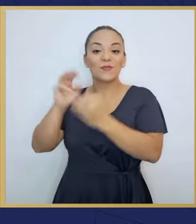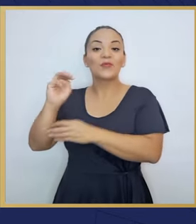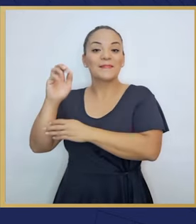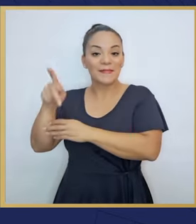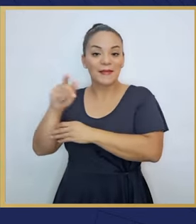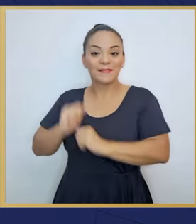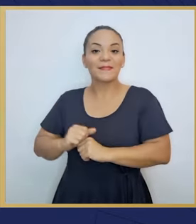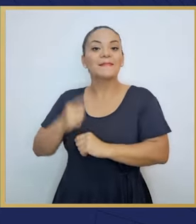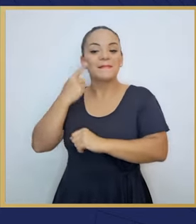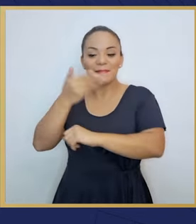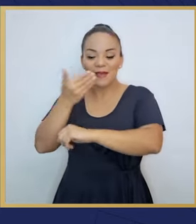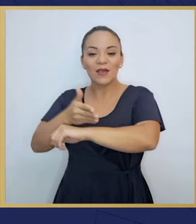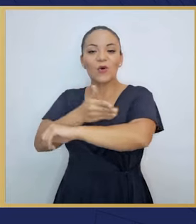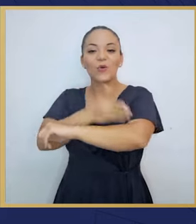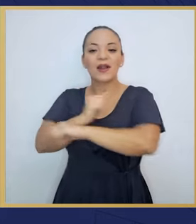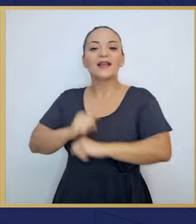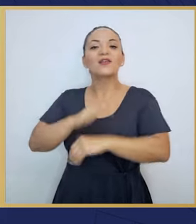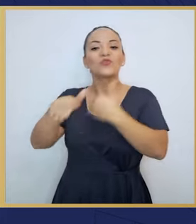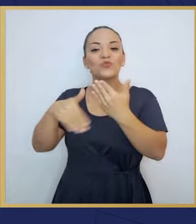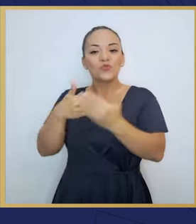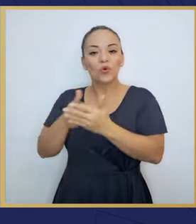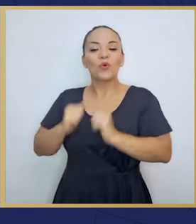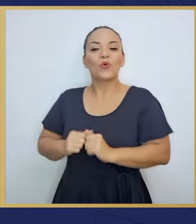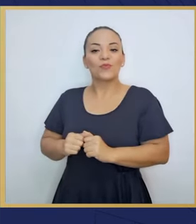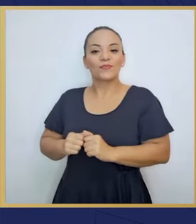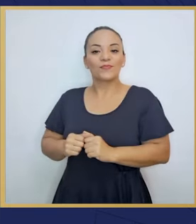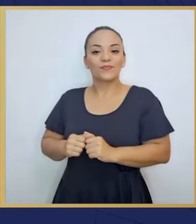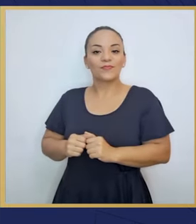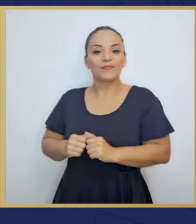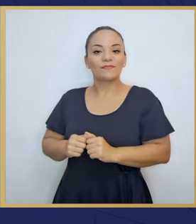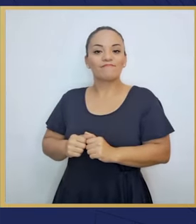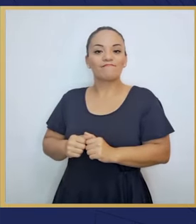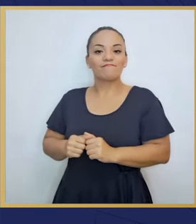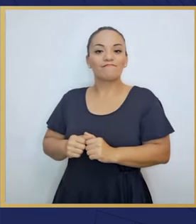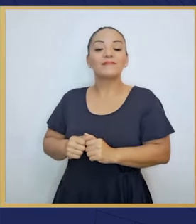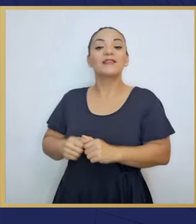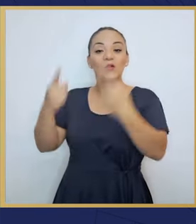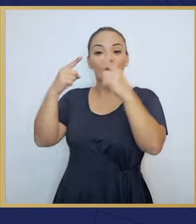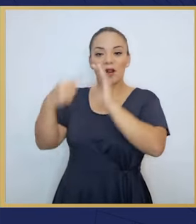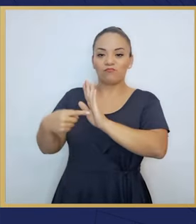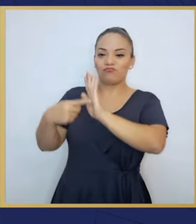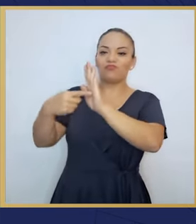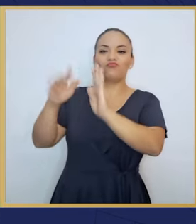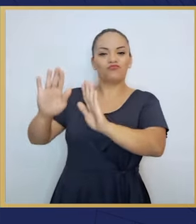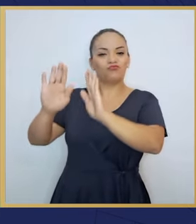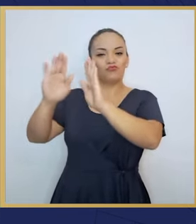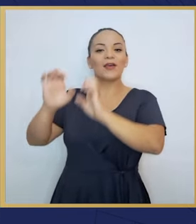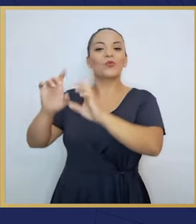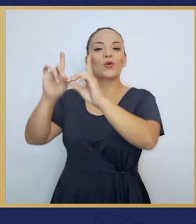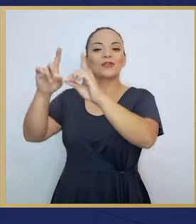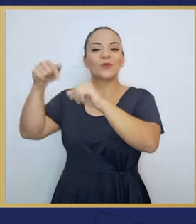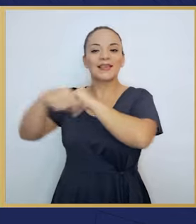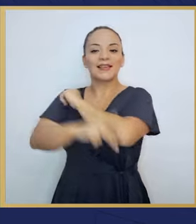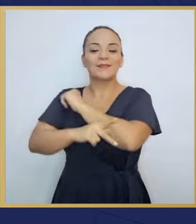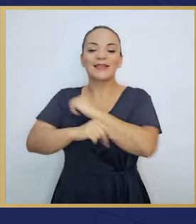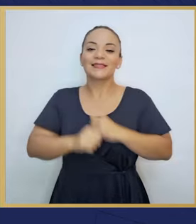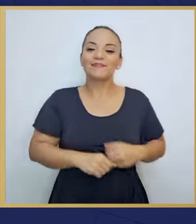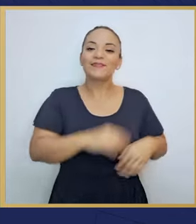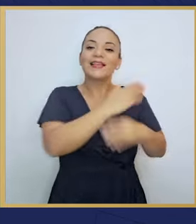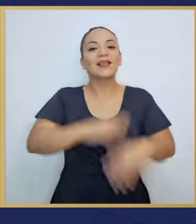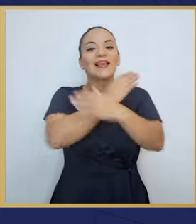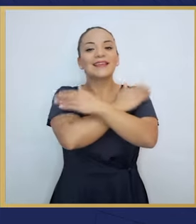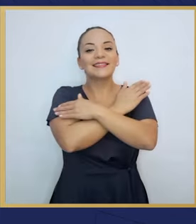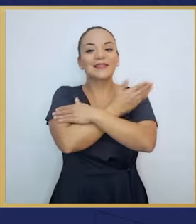y el equipo del MEP para mejorar y tomar la prestigiosa educación en nuestra